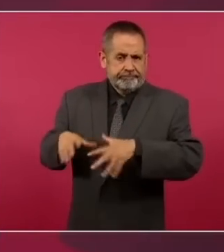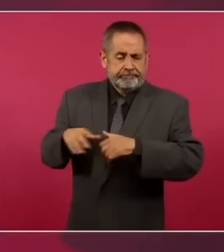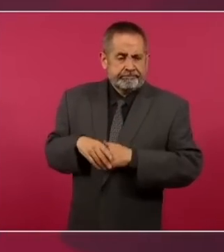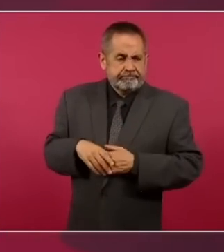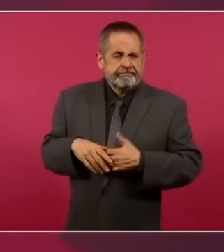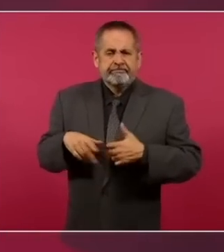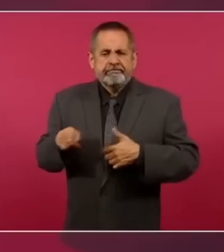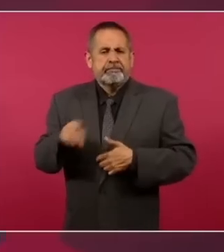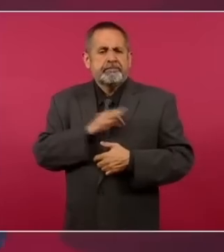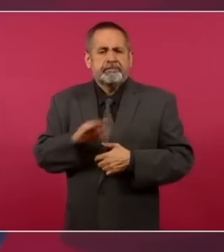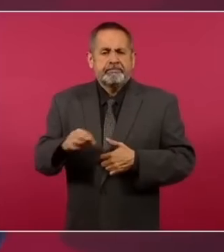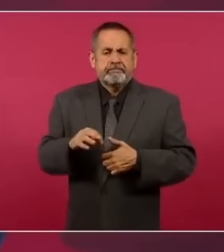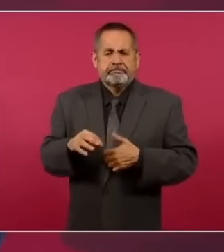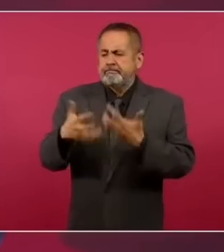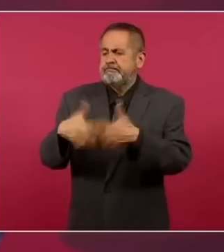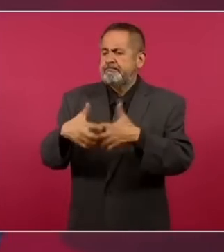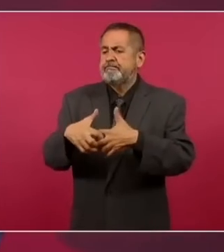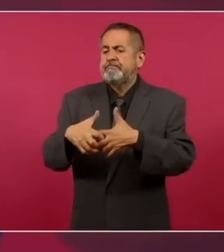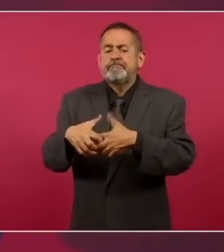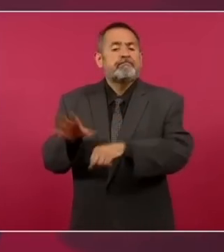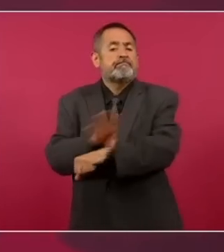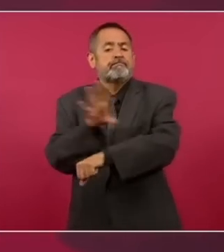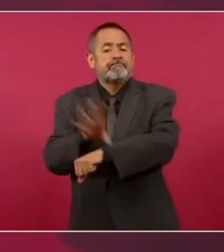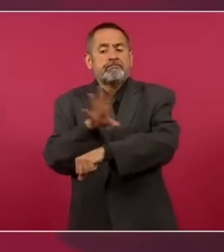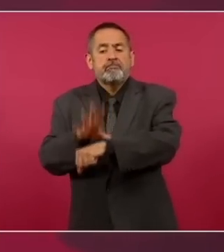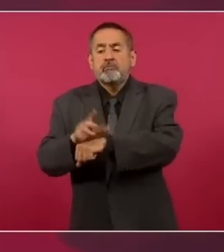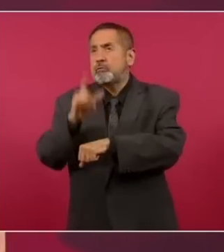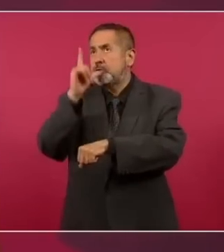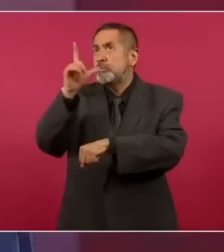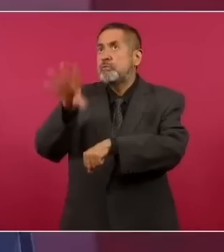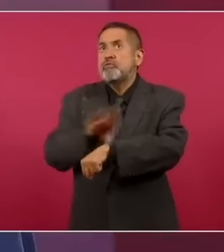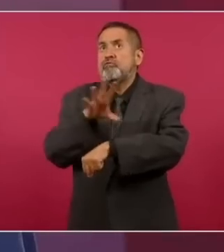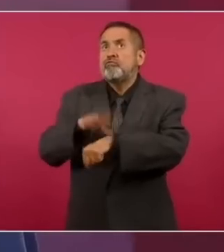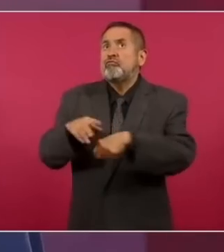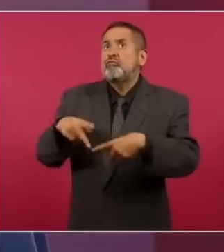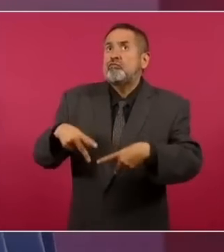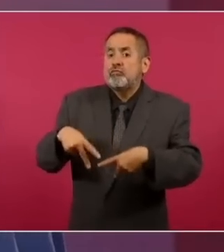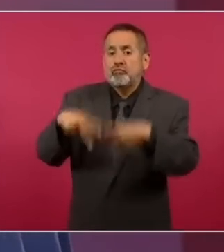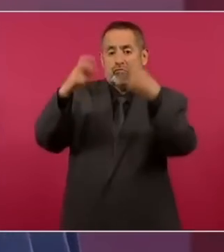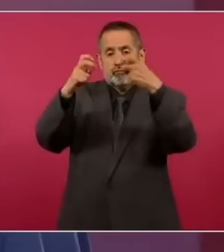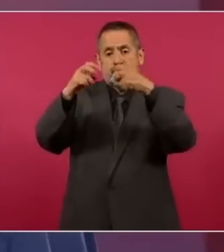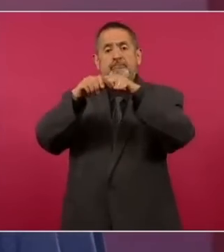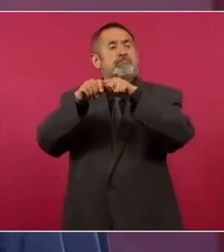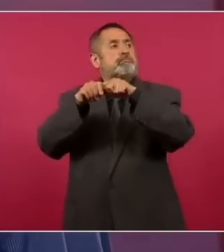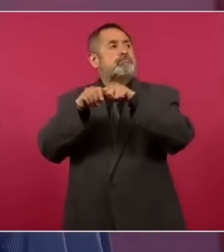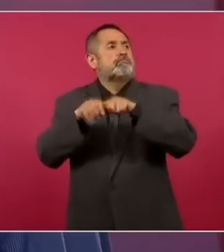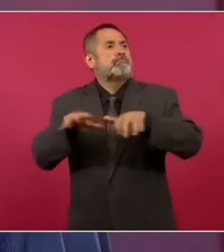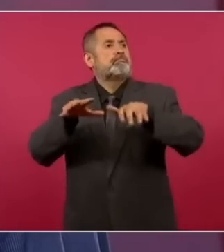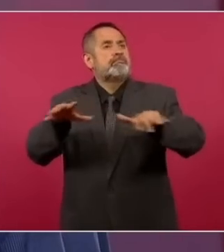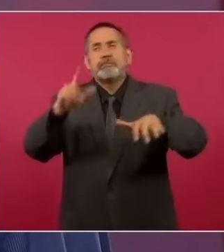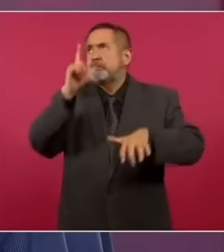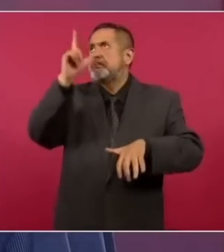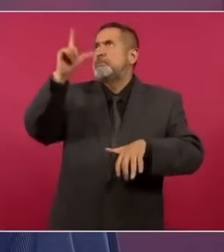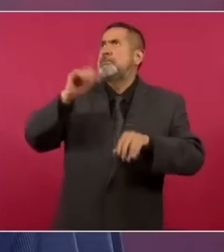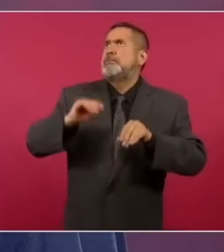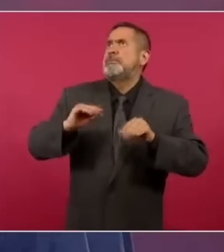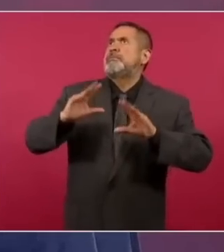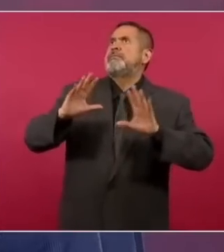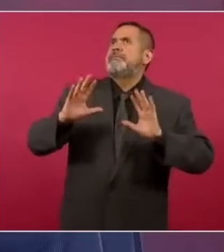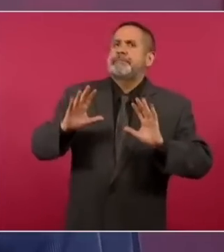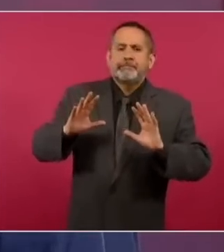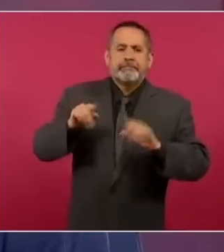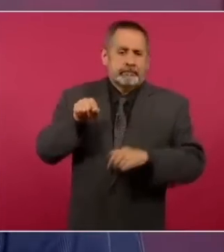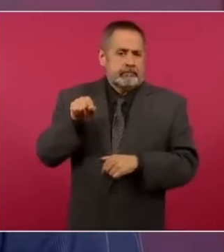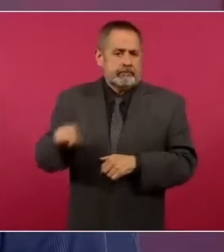podía llevar a cabo actividades de generación